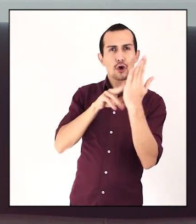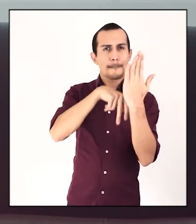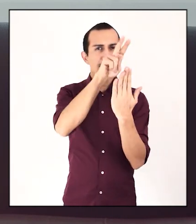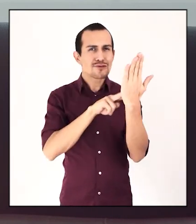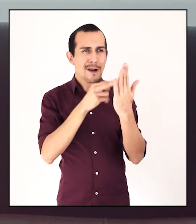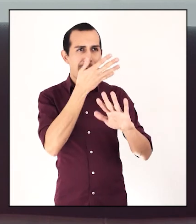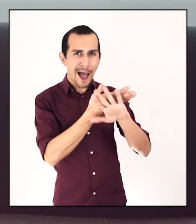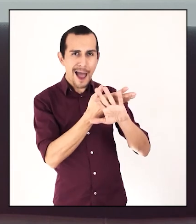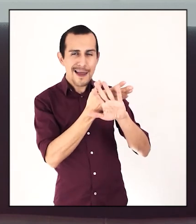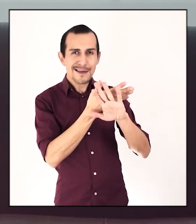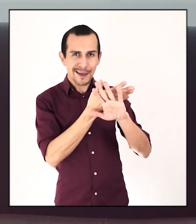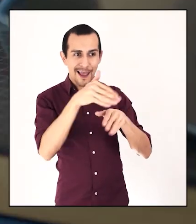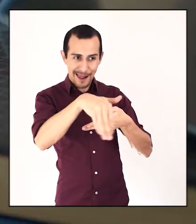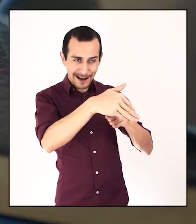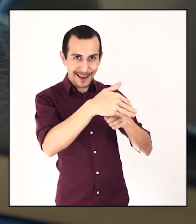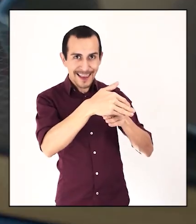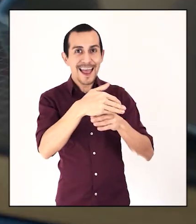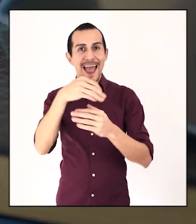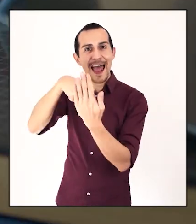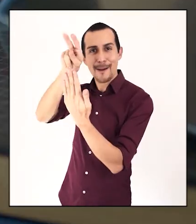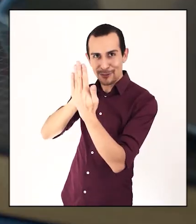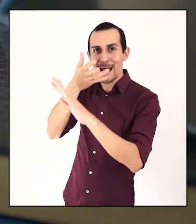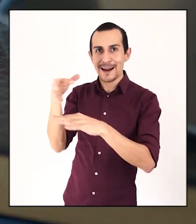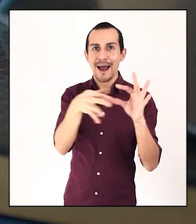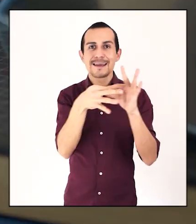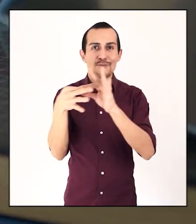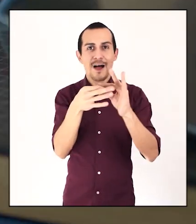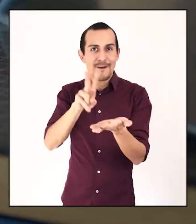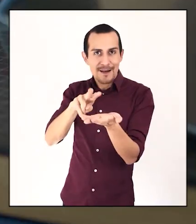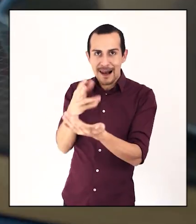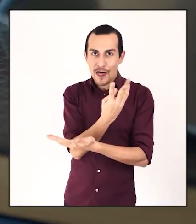esas cosas que pasan en la calle, el artista, la lleva a la realidad de la obra.